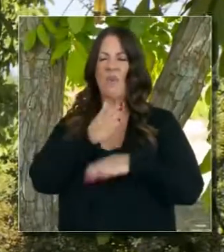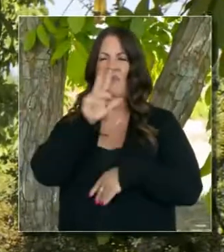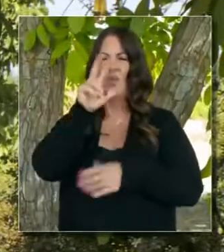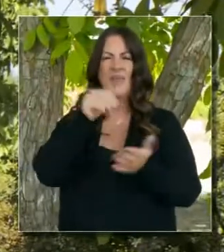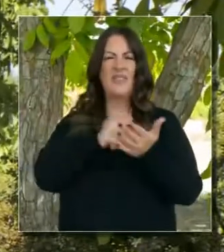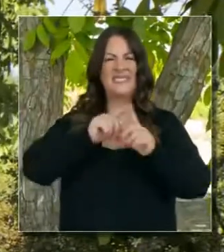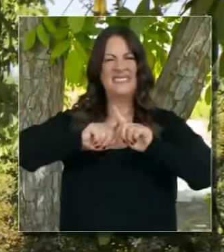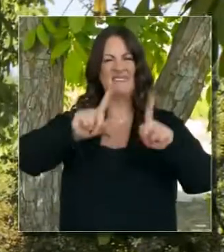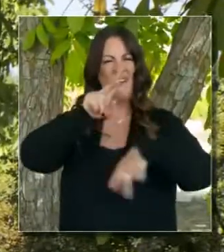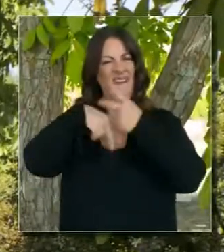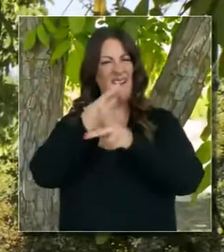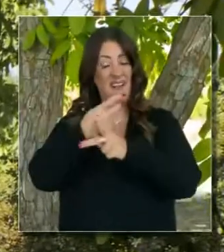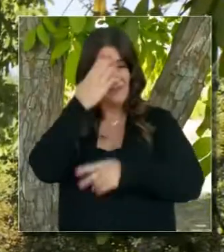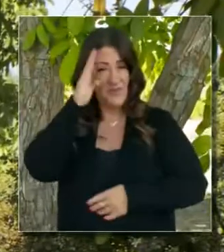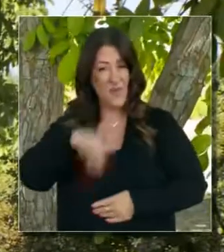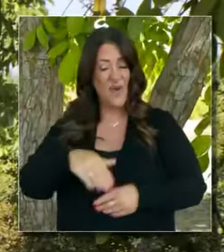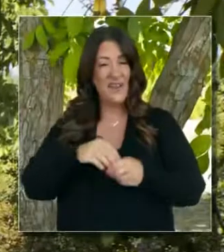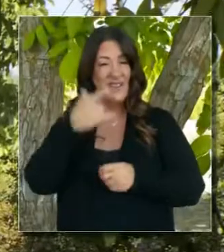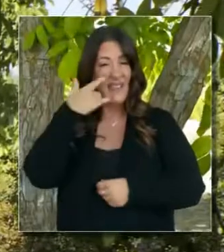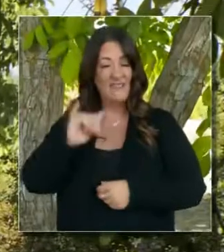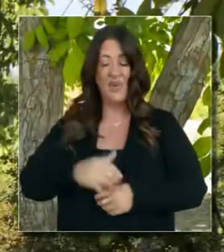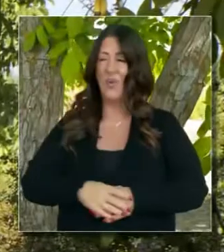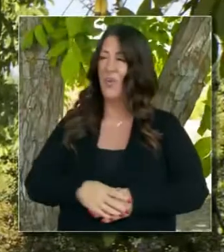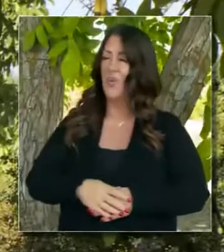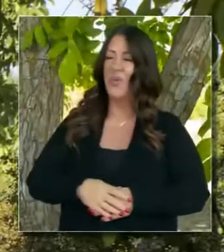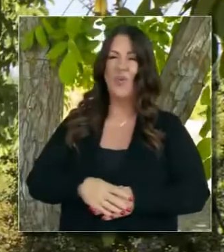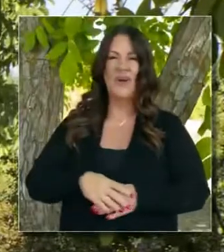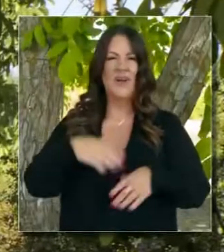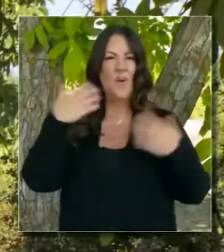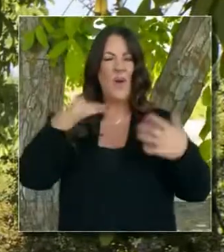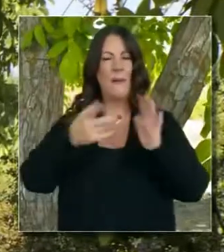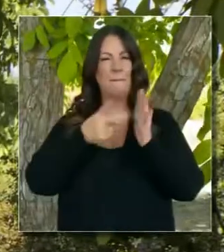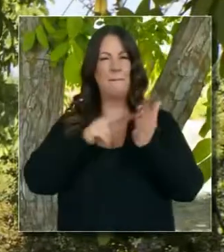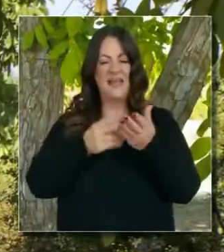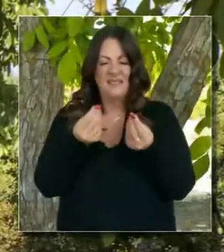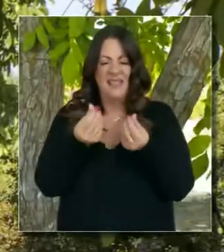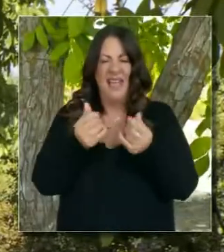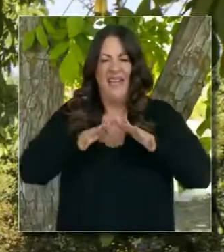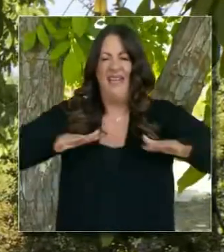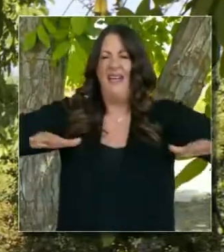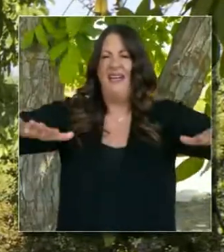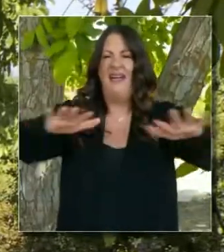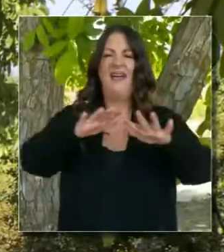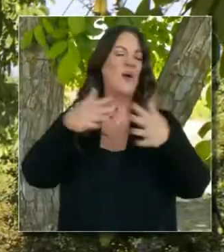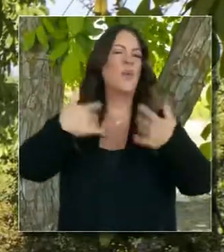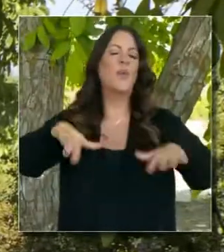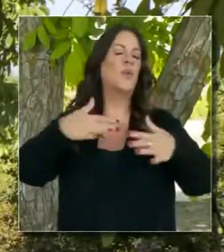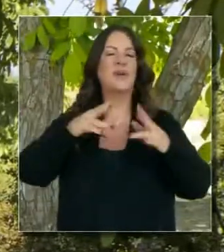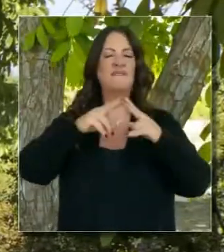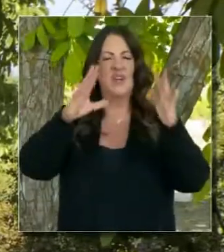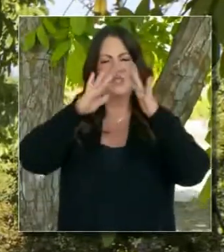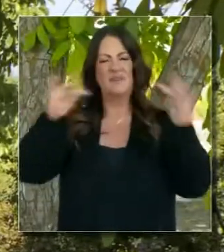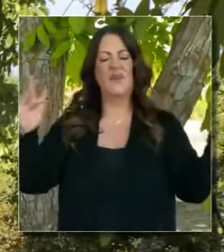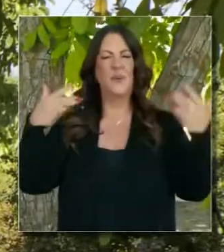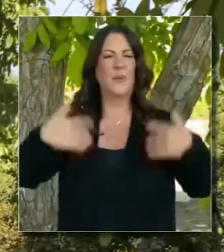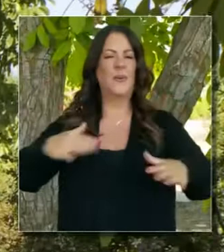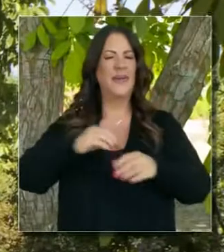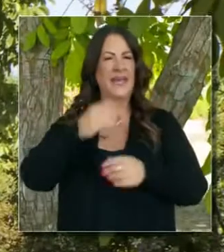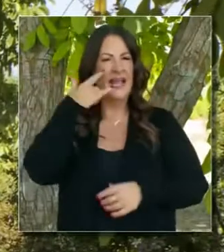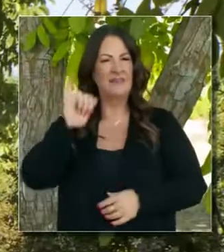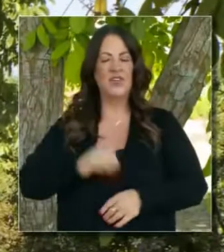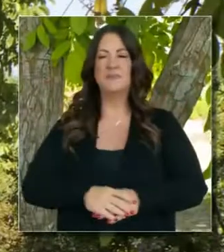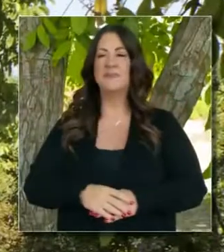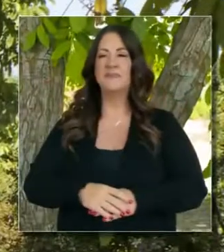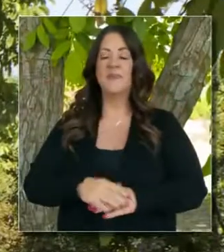casi 3,000 tipos de tierra diferentes en California. Es una biodiversidad increíble que existe aquí en el estado de